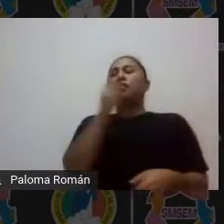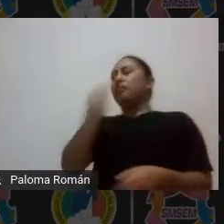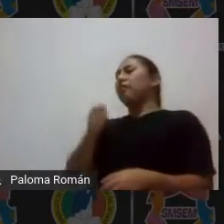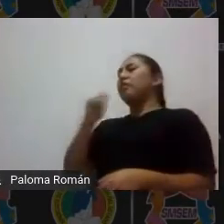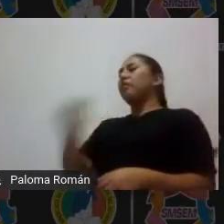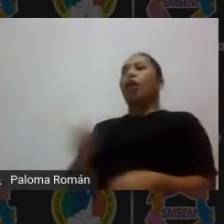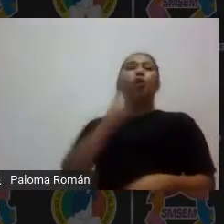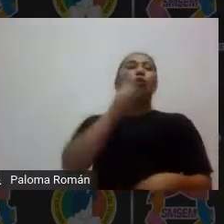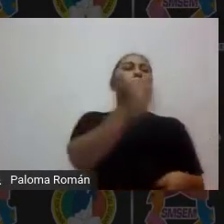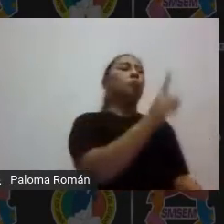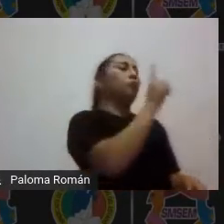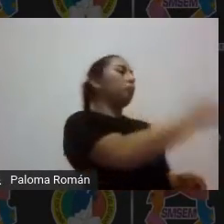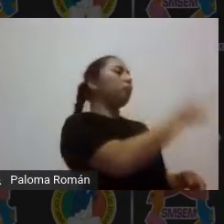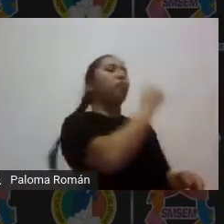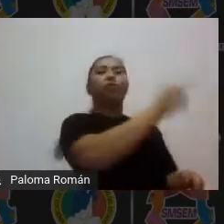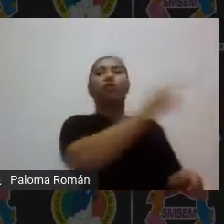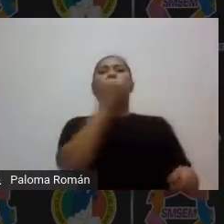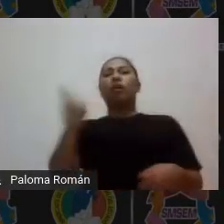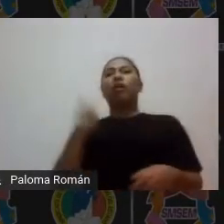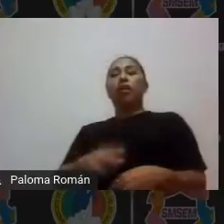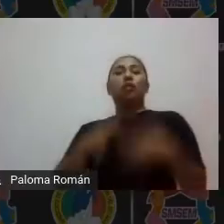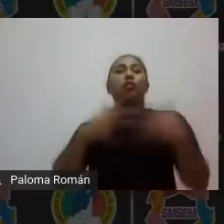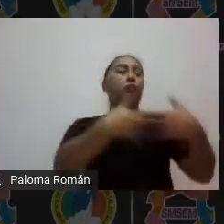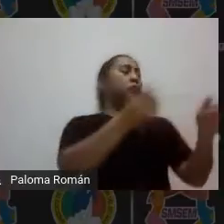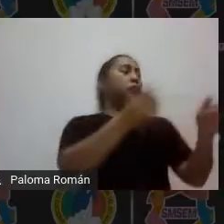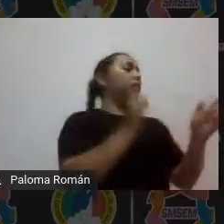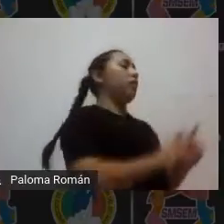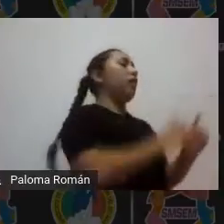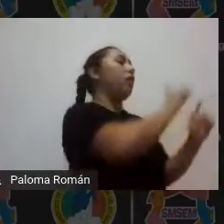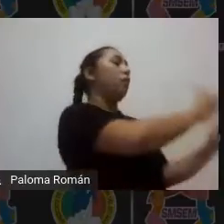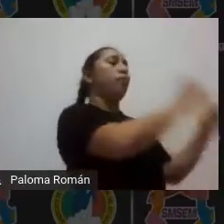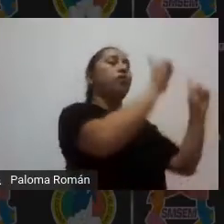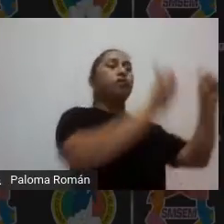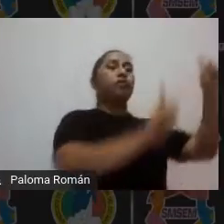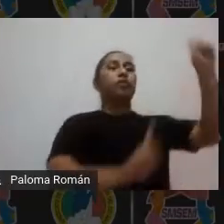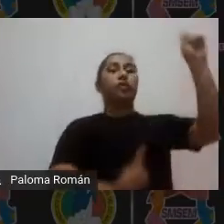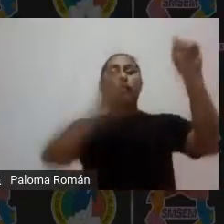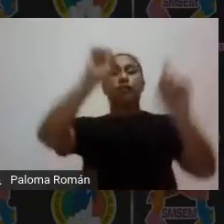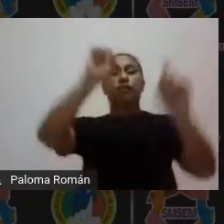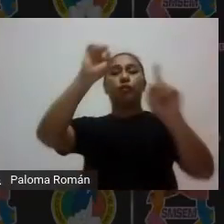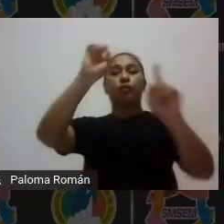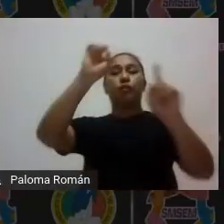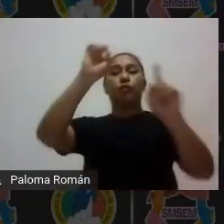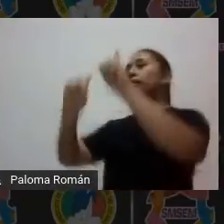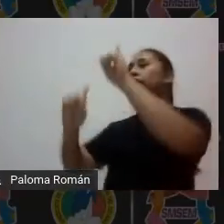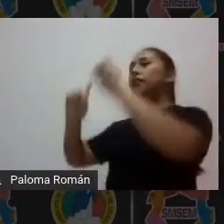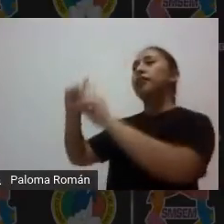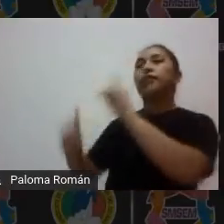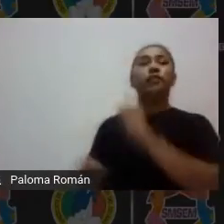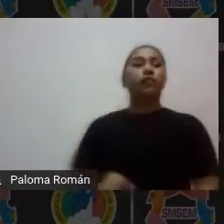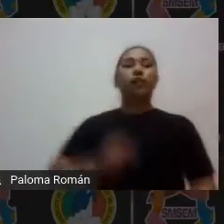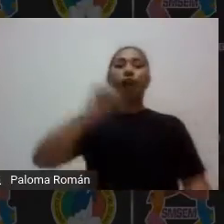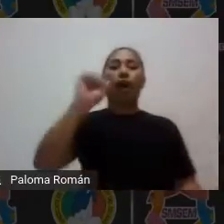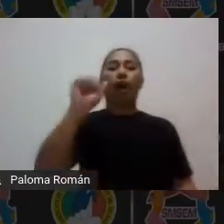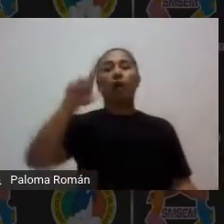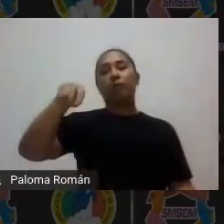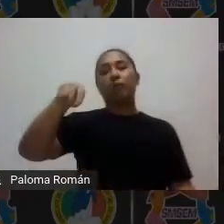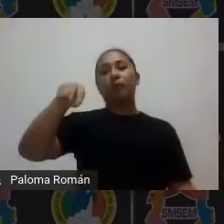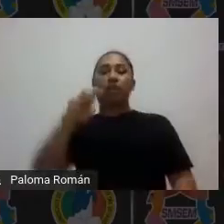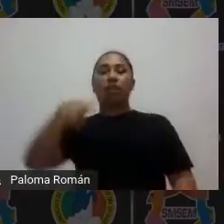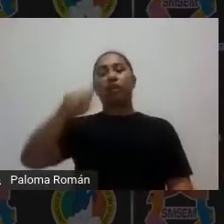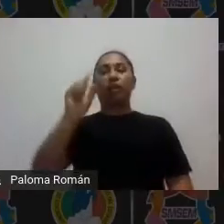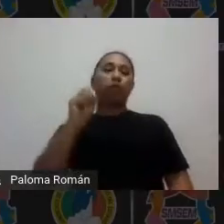primero tú pasas después acomodense por edades acomodense por estaturas por orden alfabético como ellos se